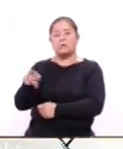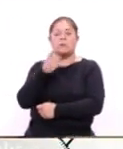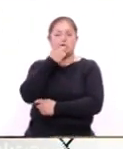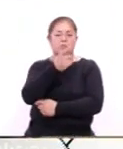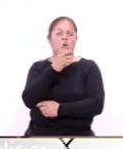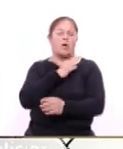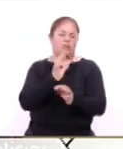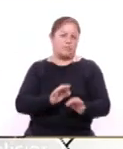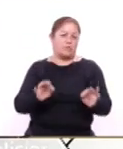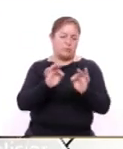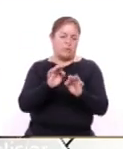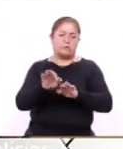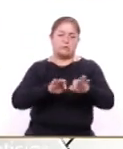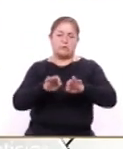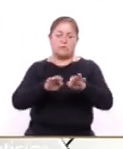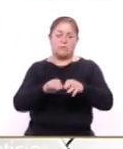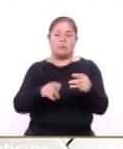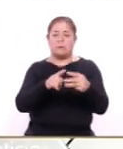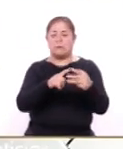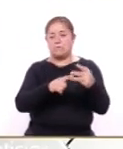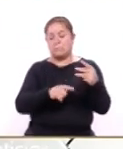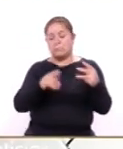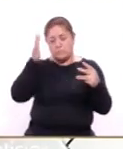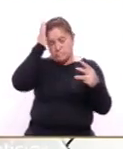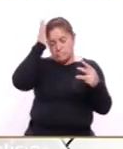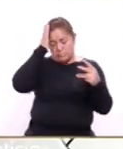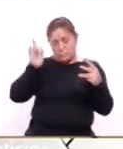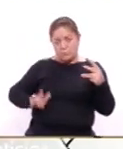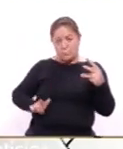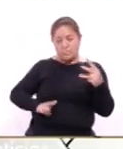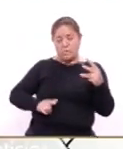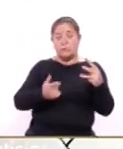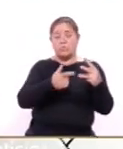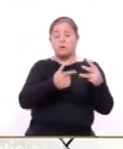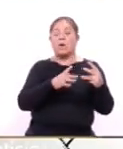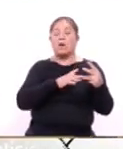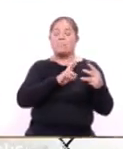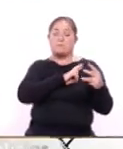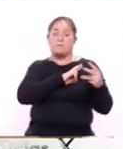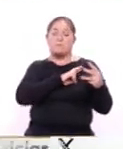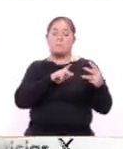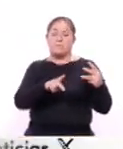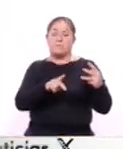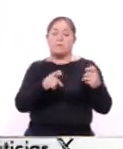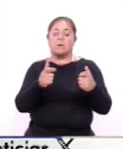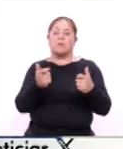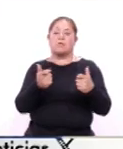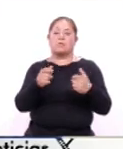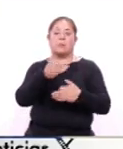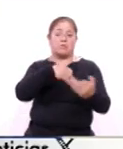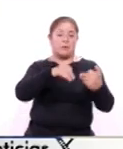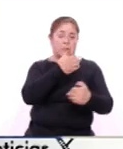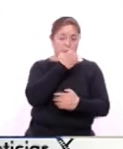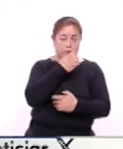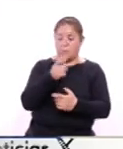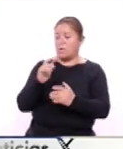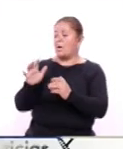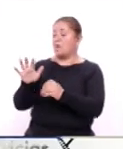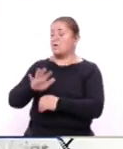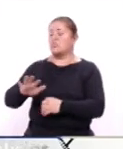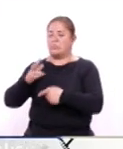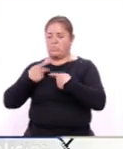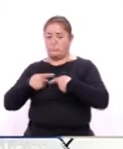articulado entre los tres órdenes de gobierno, la iniciativa privada, el sector académico y la sociedad. Para que toda la